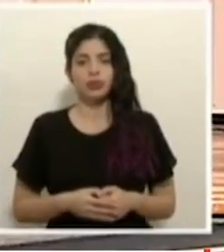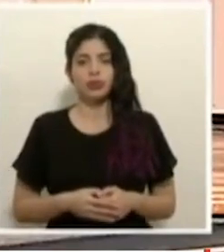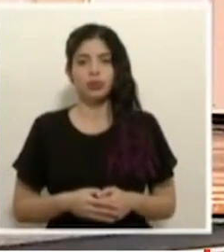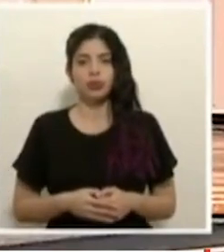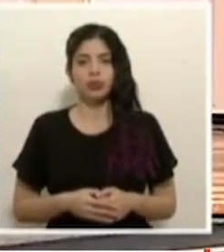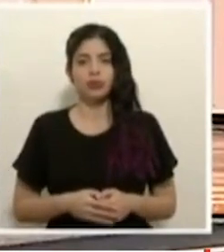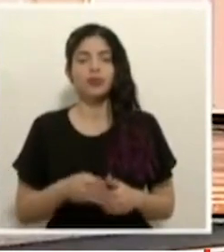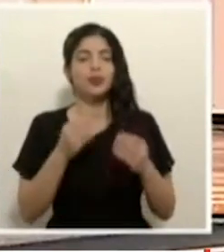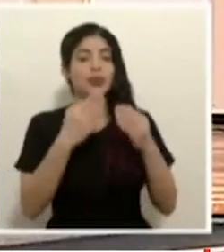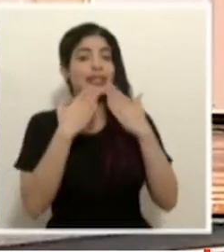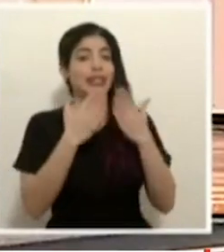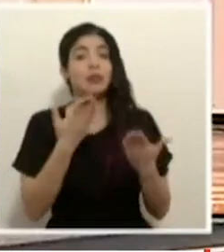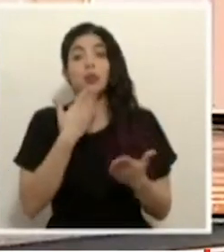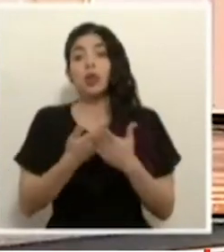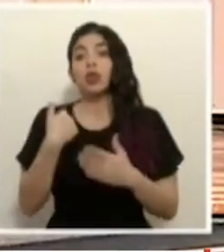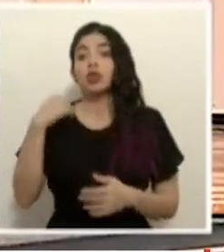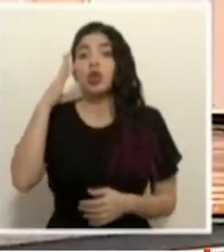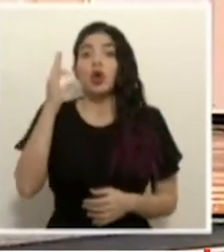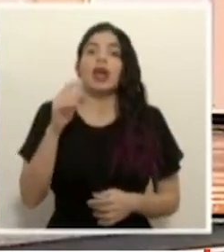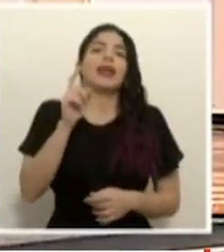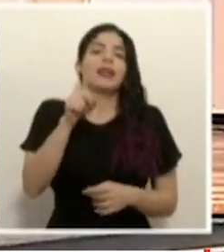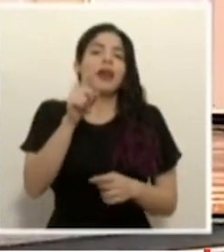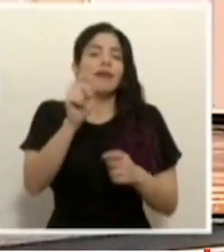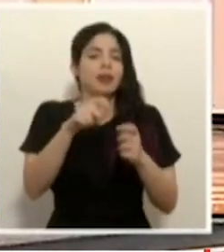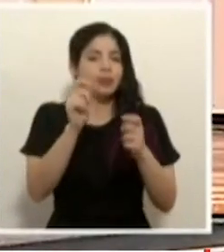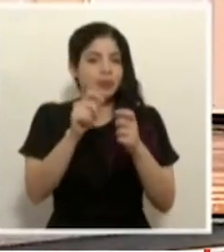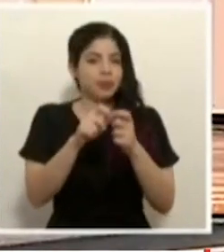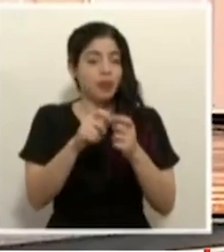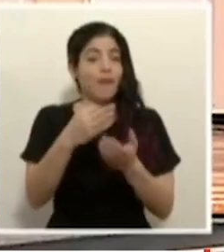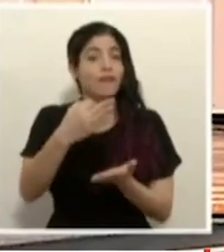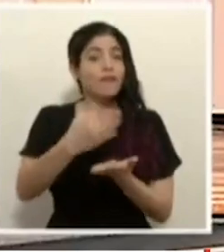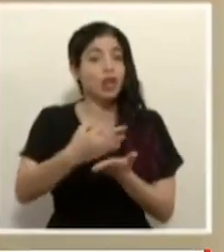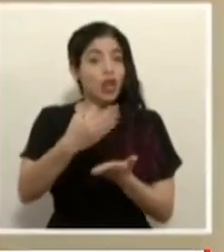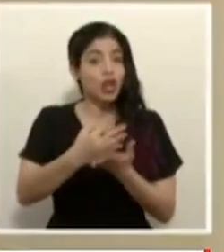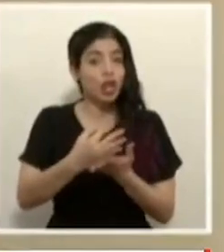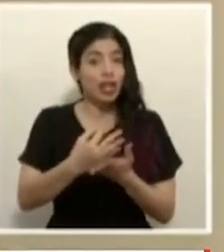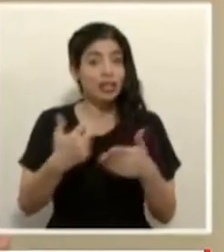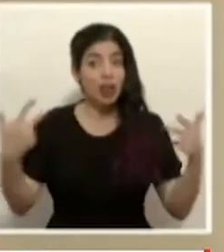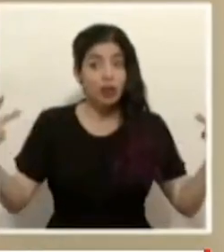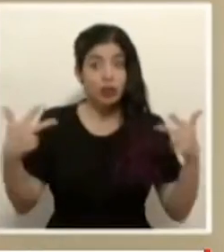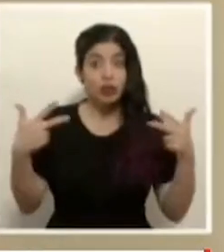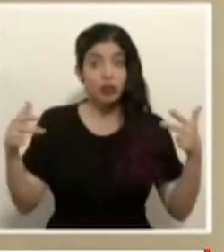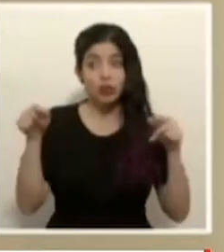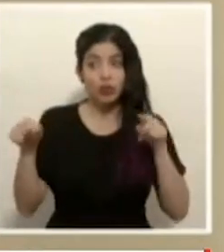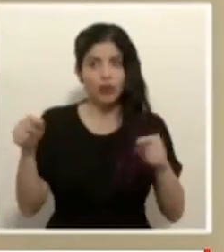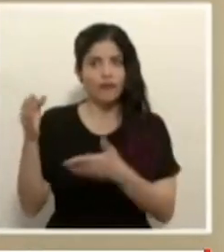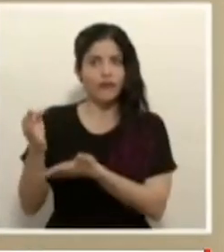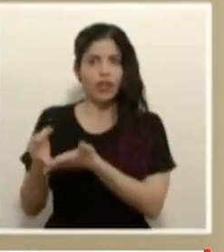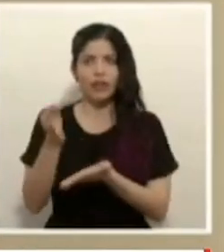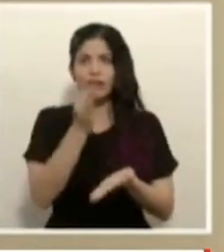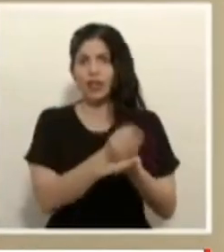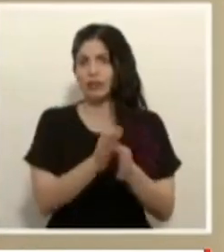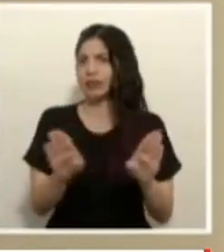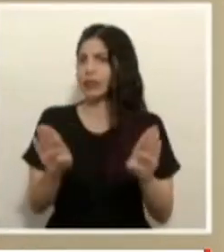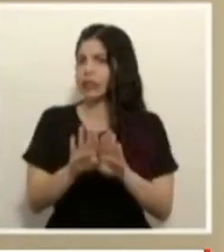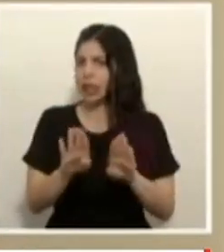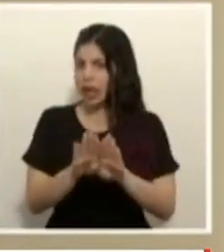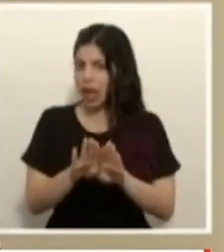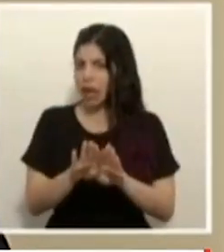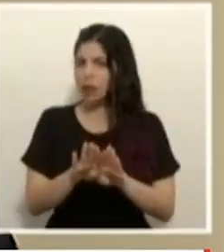muchas gracias bueno creo que habría que hacer una precisión las fronteras terrestres permanecen cerradas para los ingresos